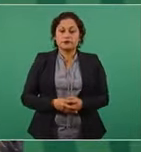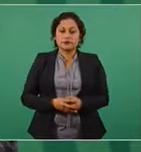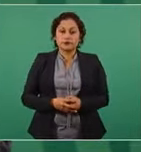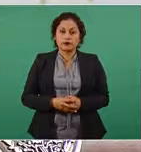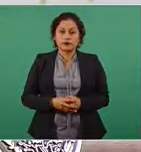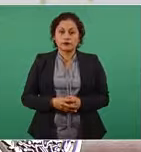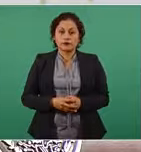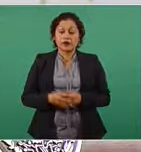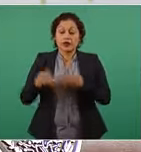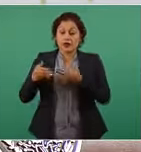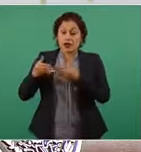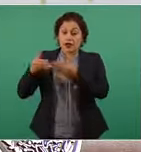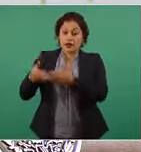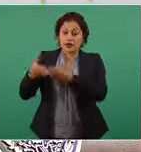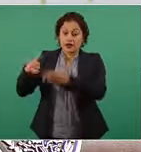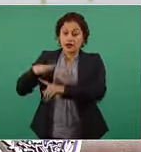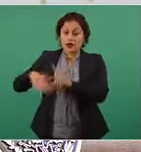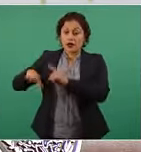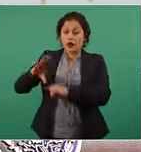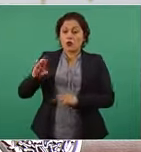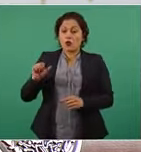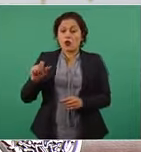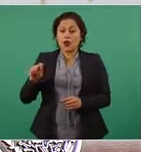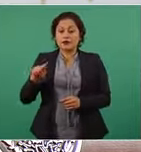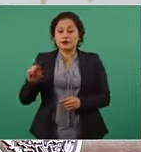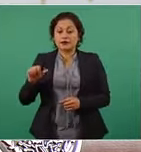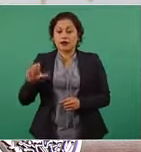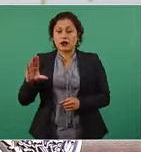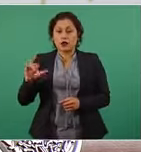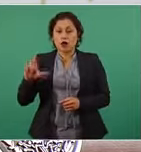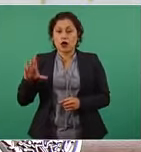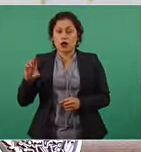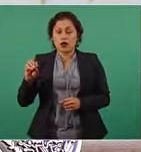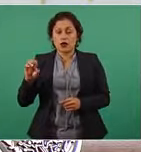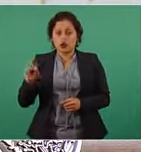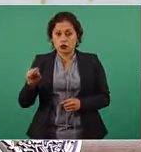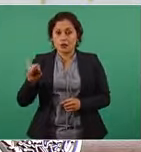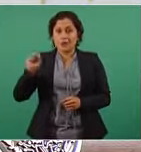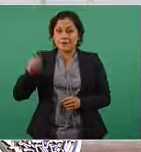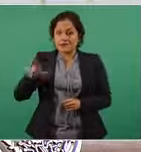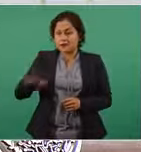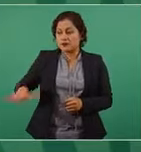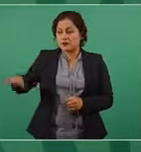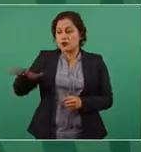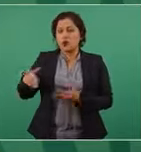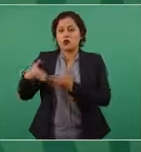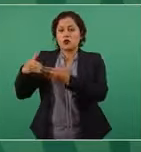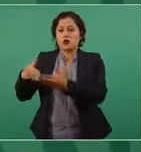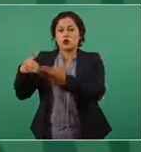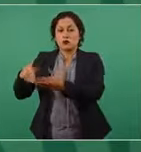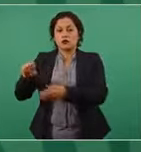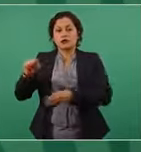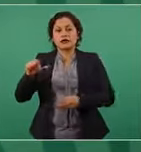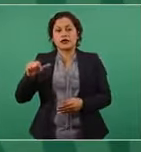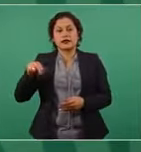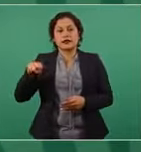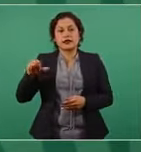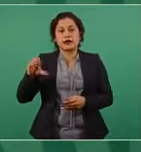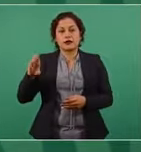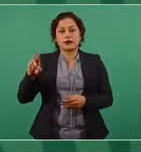de Coatzacoalcos como en Salina Cruz y a lo largo